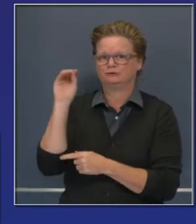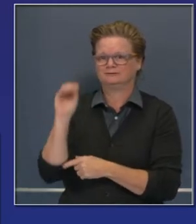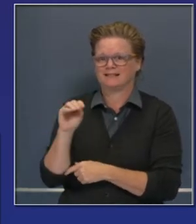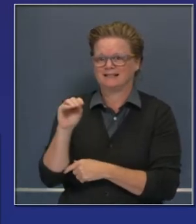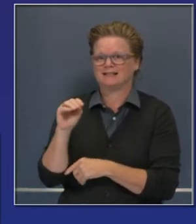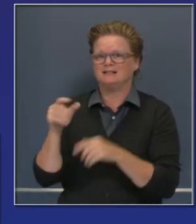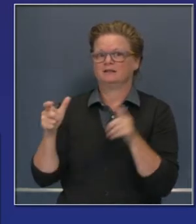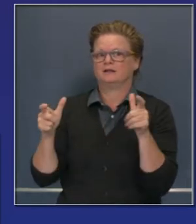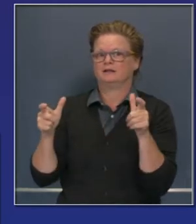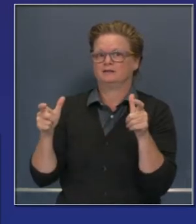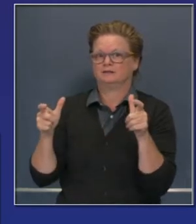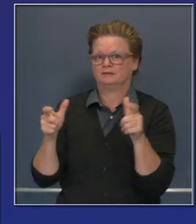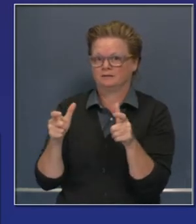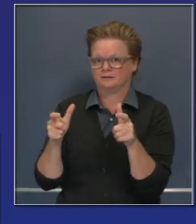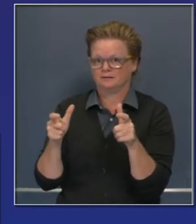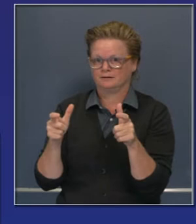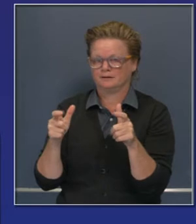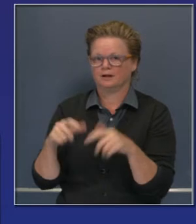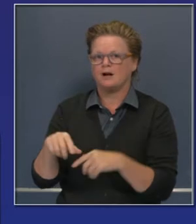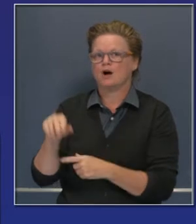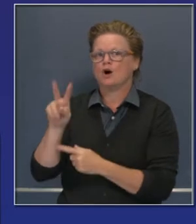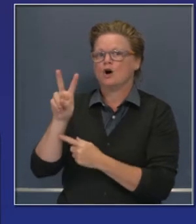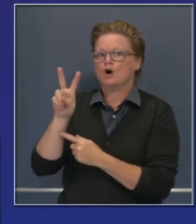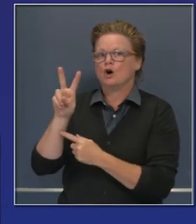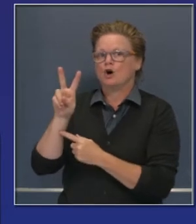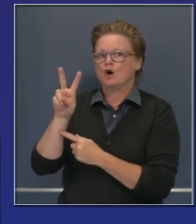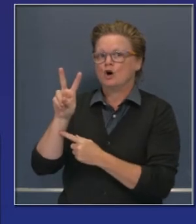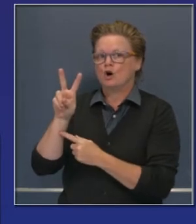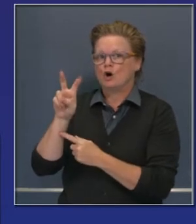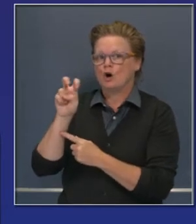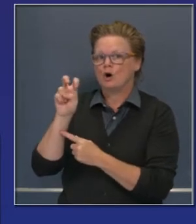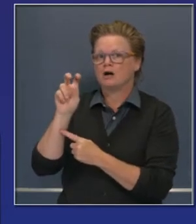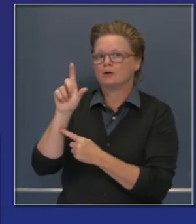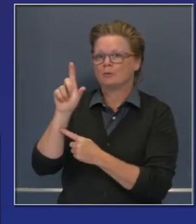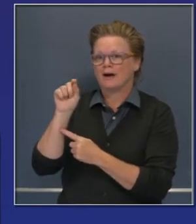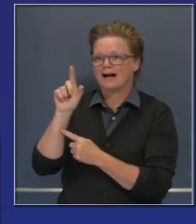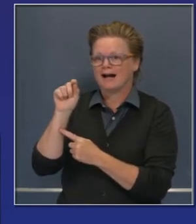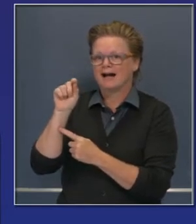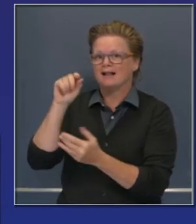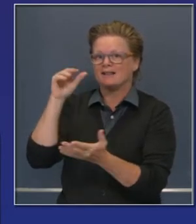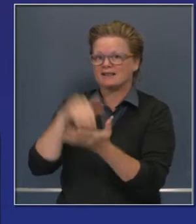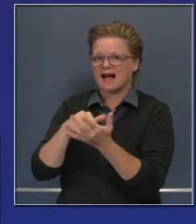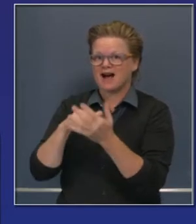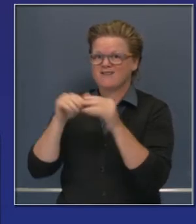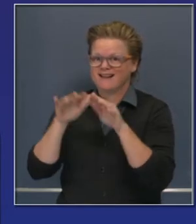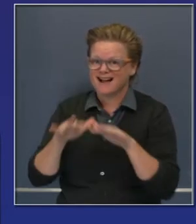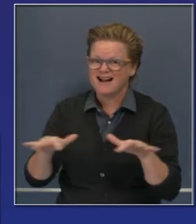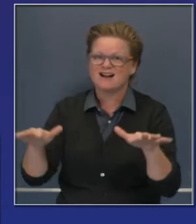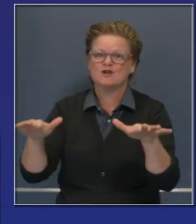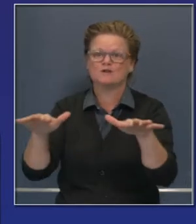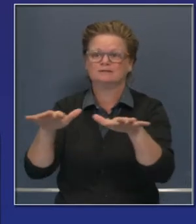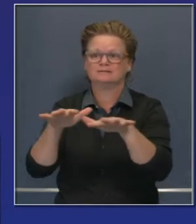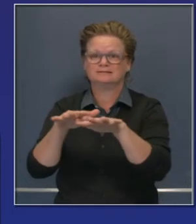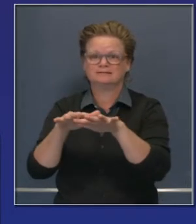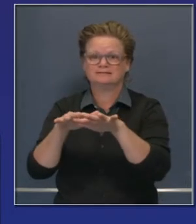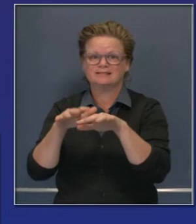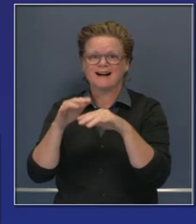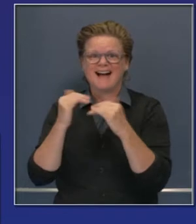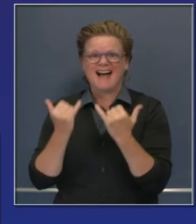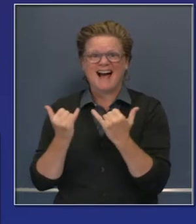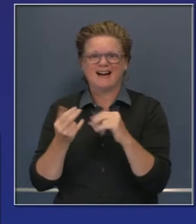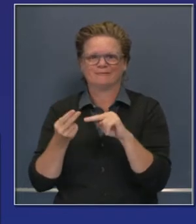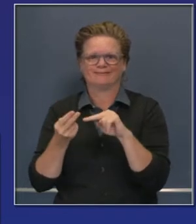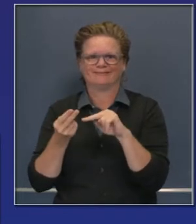progreso con este incendio muy terco, pero sí algo de progreso de 18% a 27% de contención con